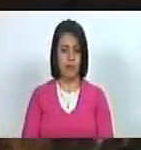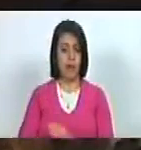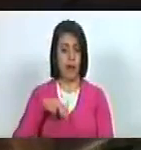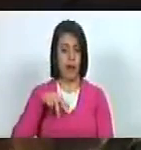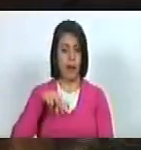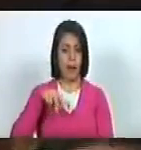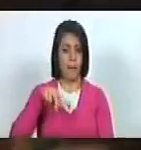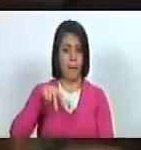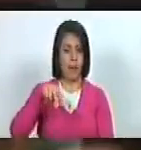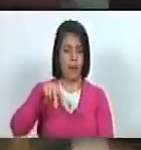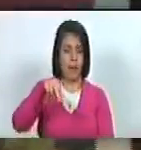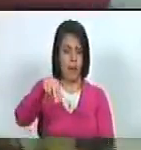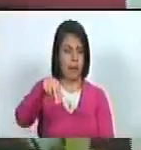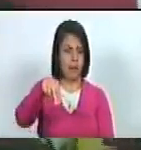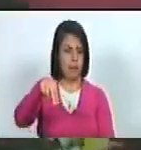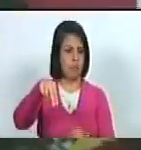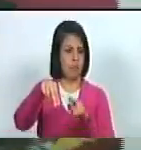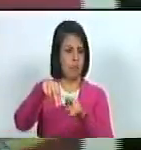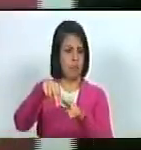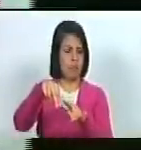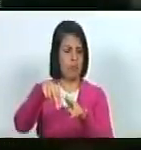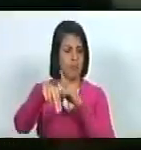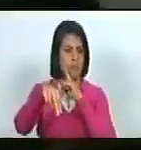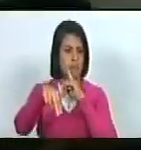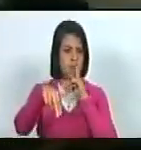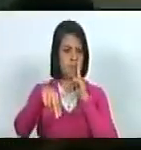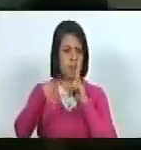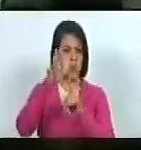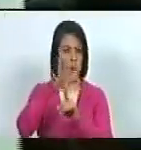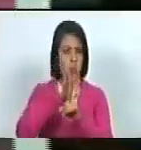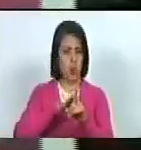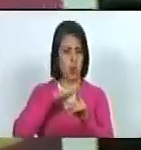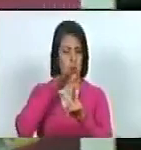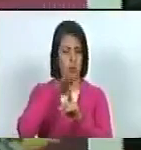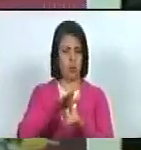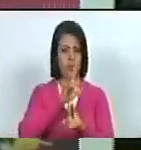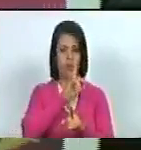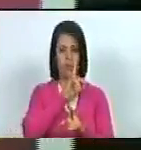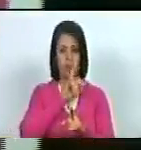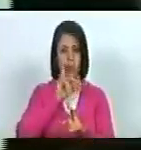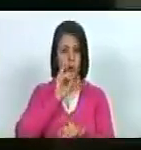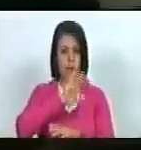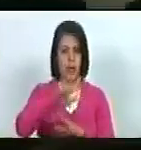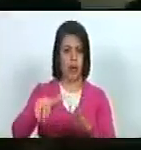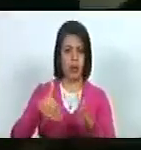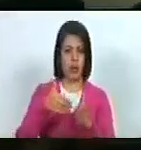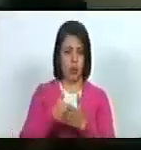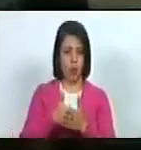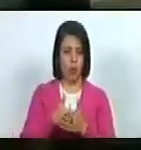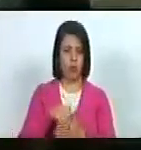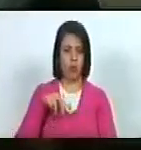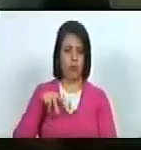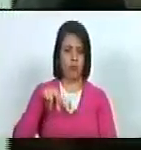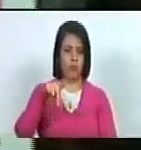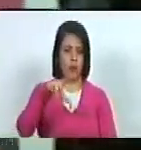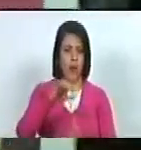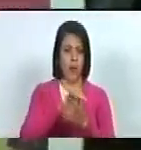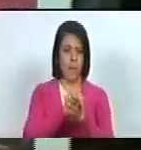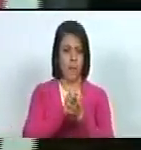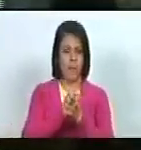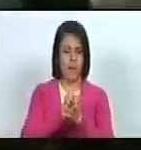caminante como sencilla y cariñosamente le llamamos sus amigos,